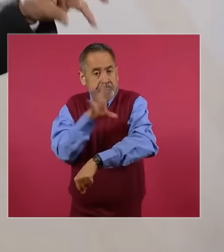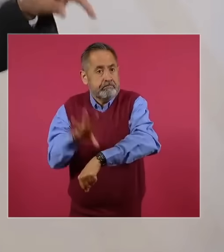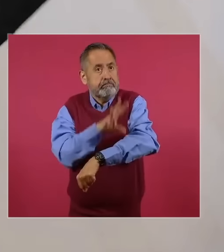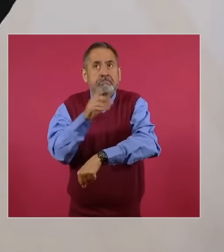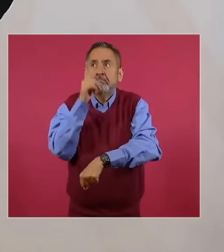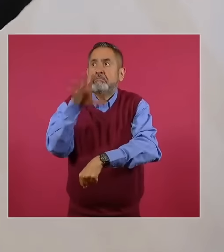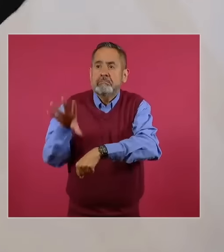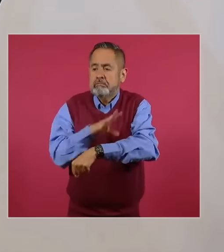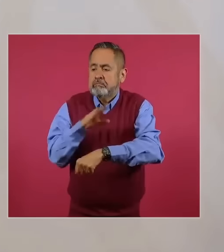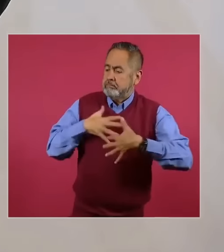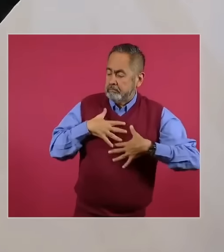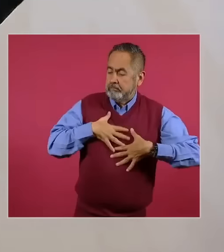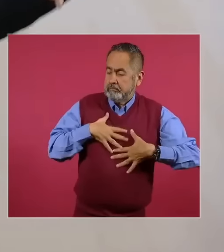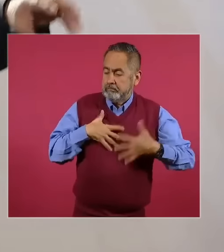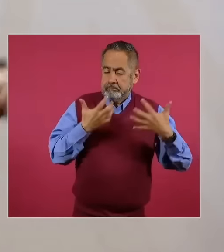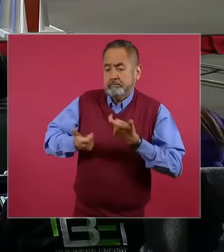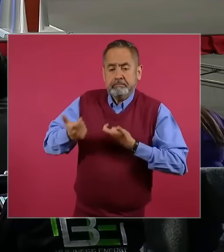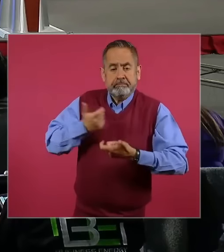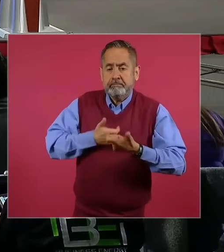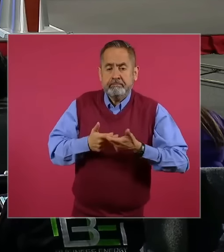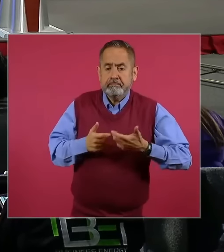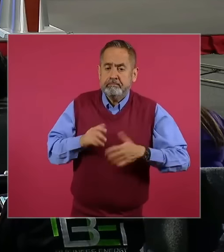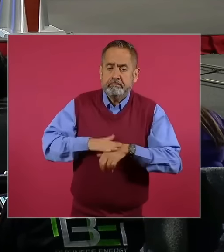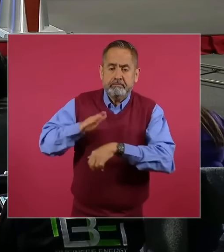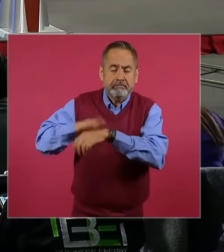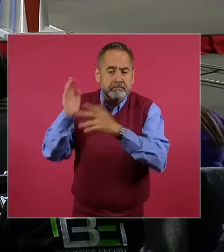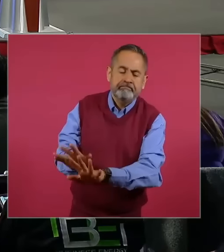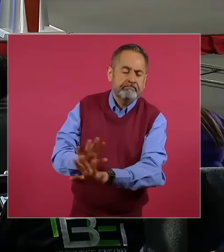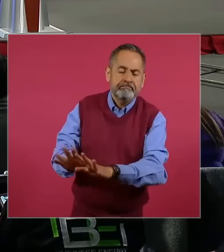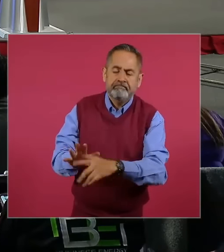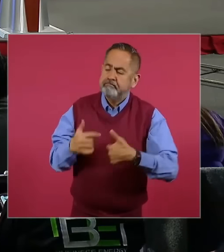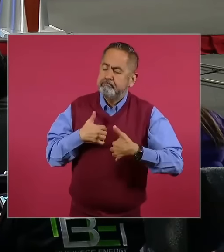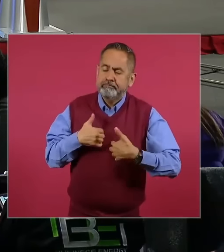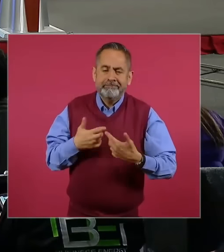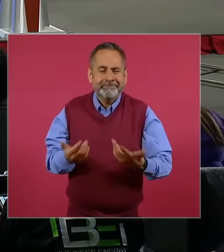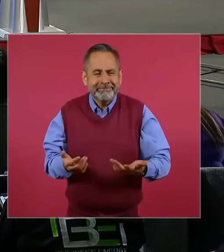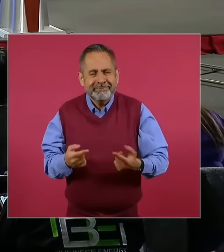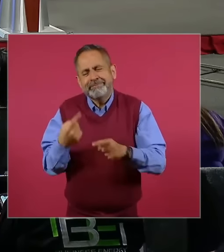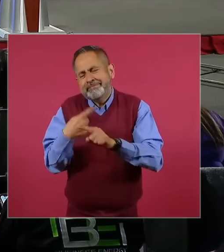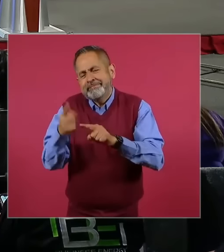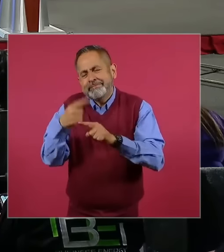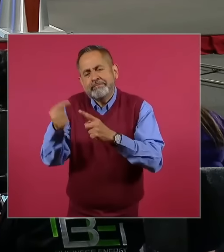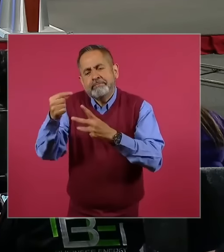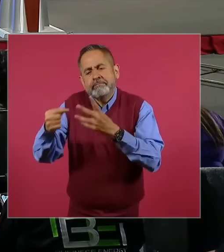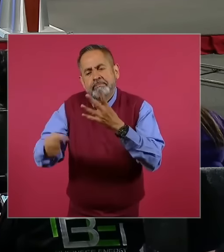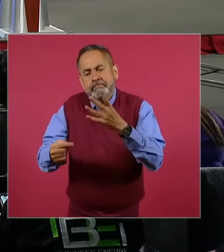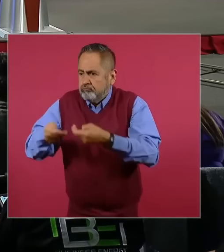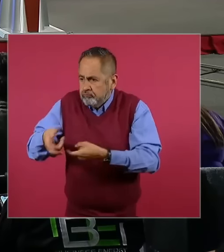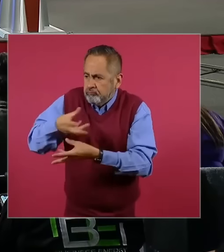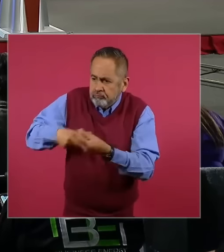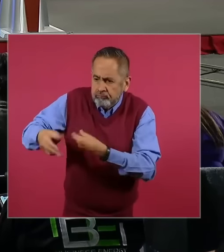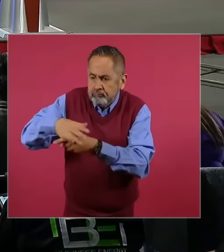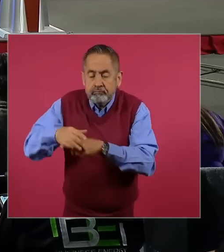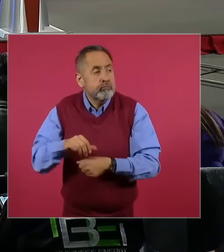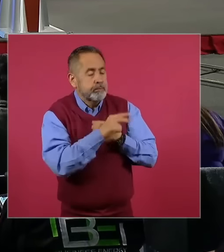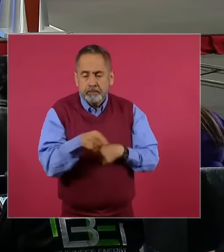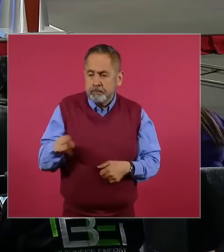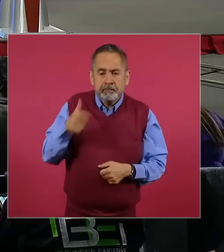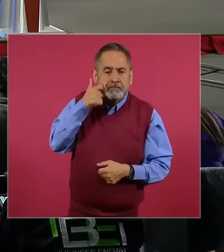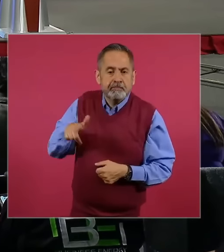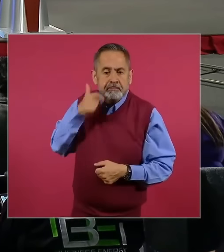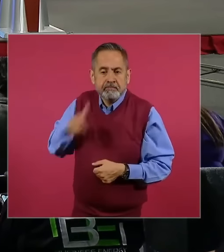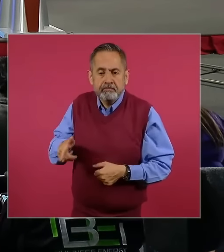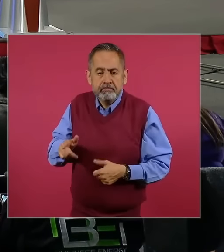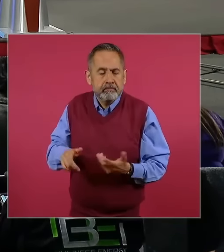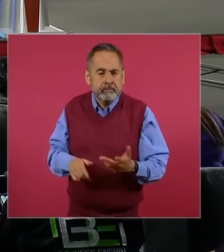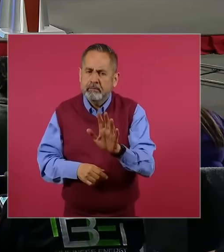en manos de empresas privadas, lo mismo el petróleo y todas las actividades económicas y nosotros pues